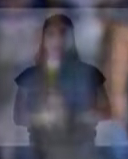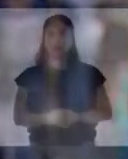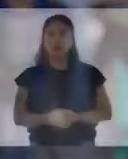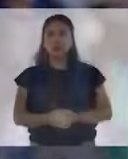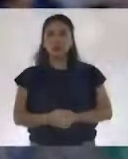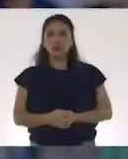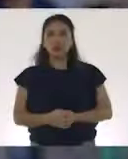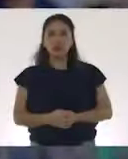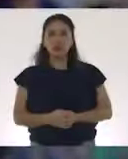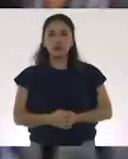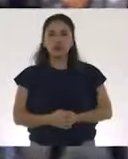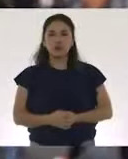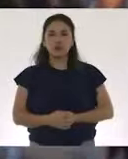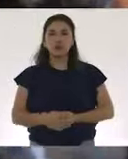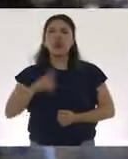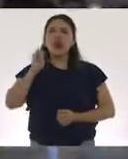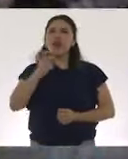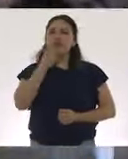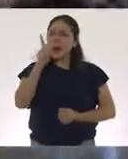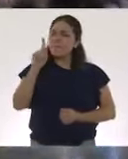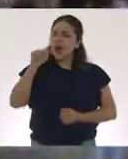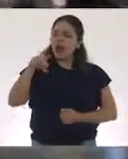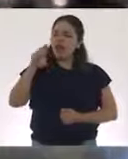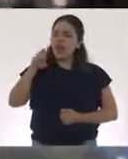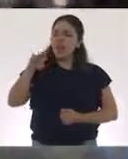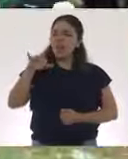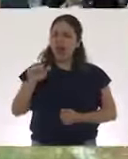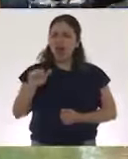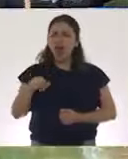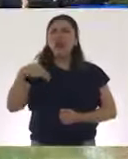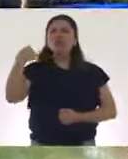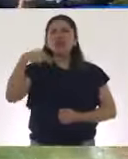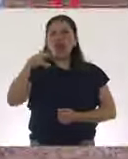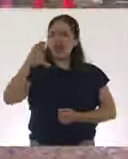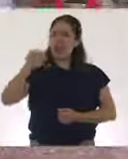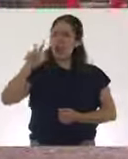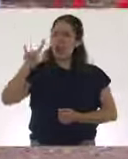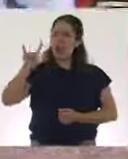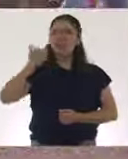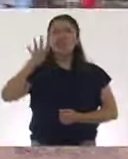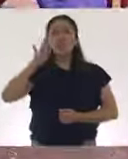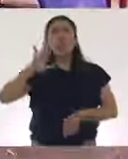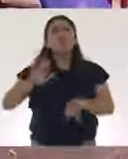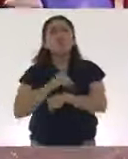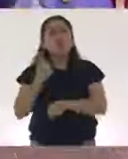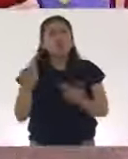¿Qué quiere decir pandemia? Porque se llama COVID-19. ¿Qué